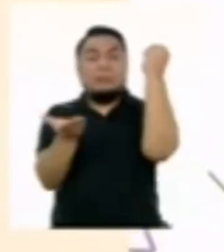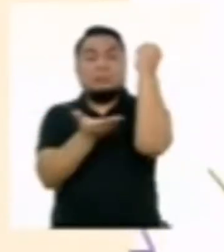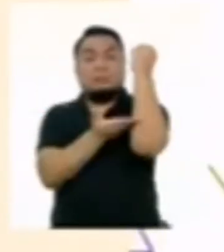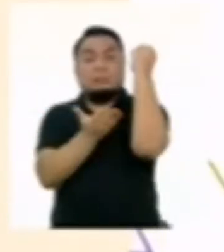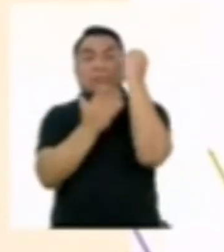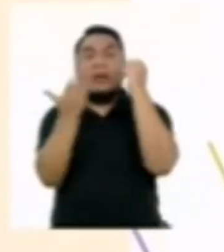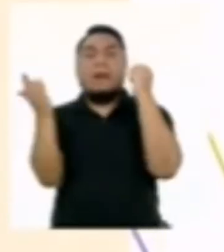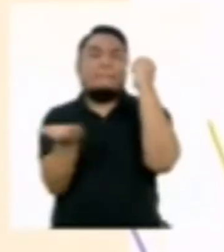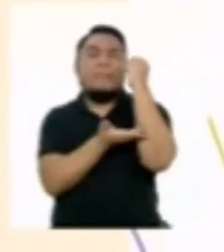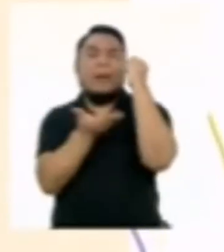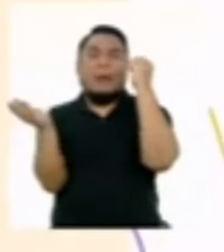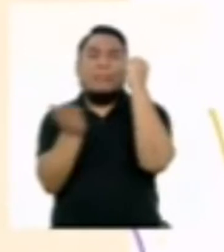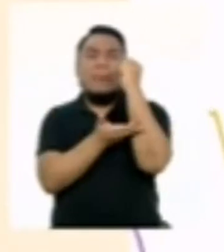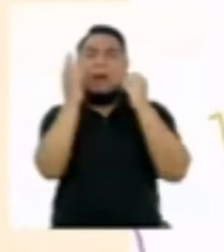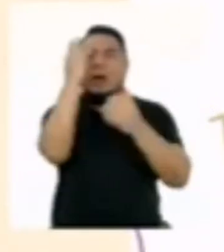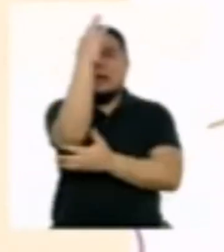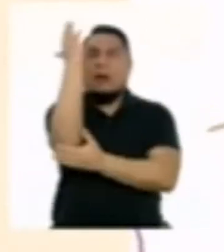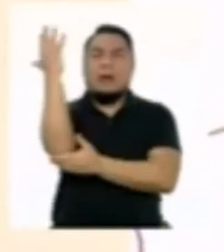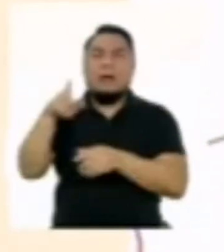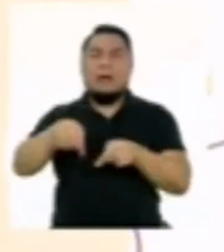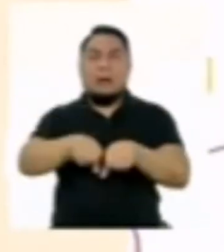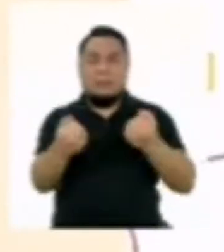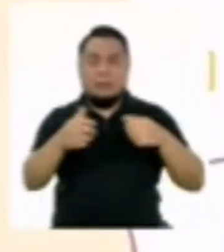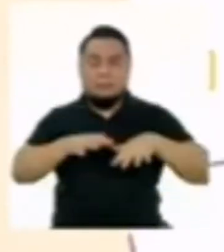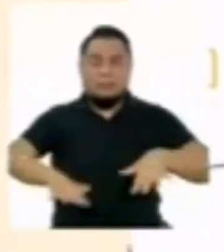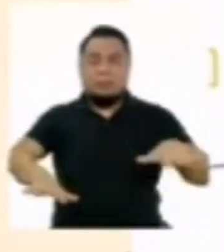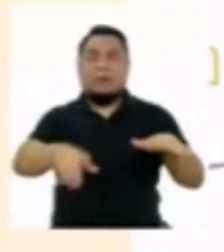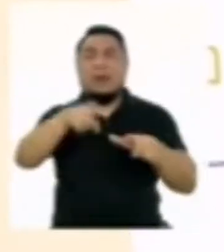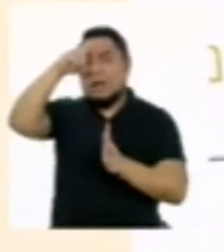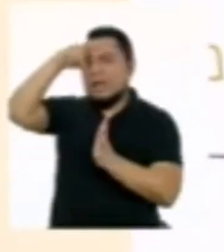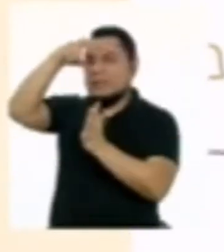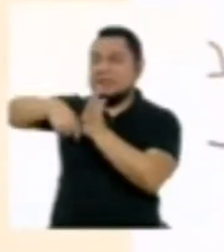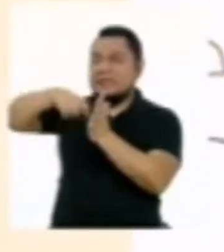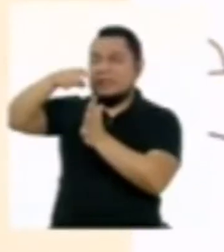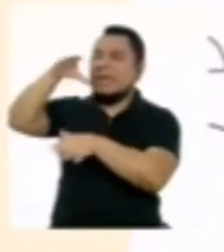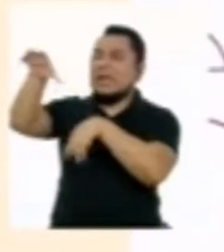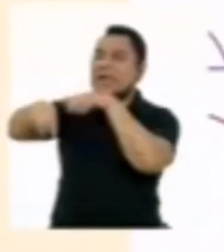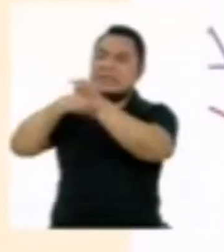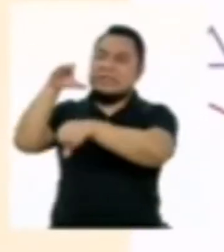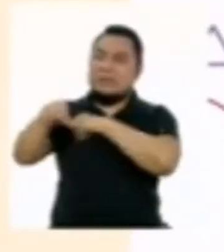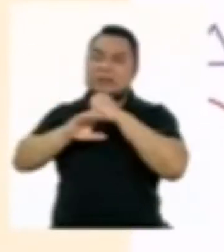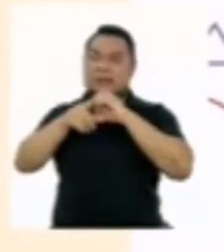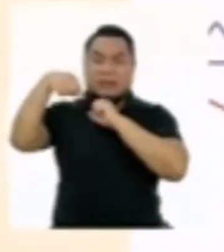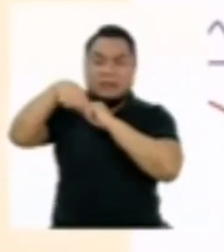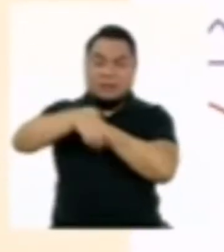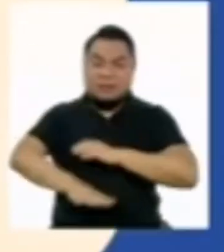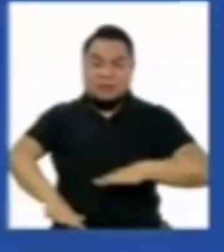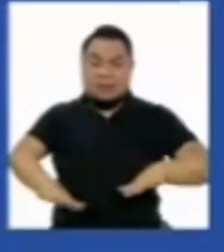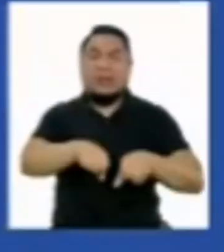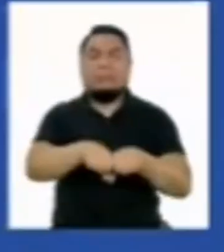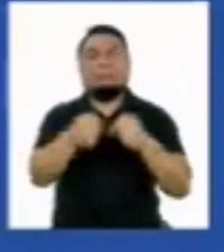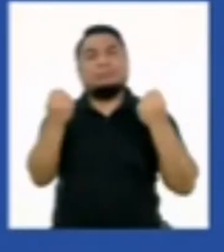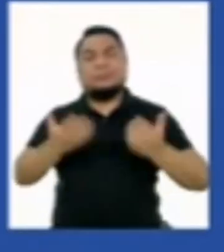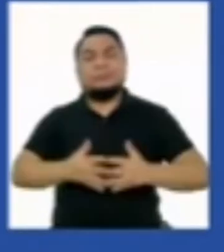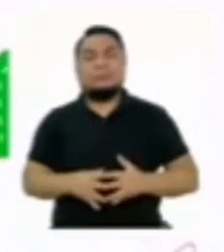que genera la degradación del suelo o la minería que puede destruir la corteza terrestre.